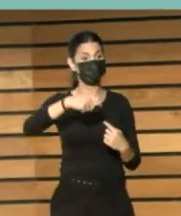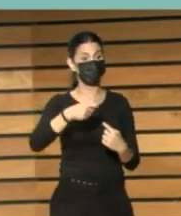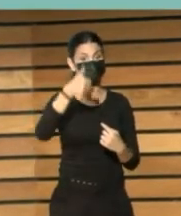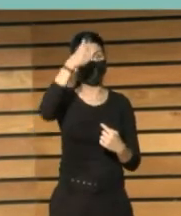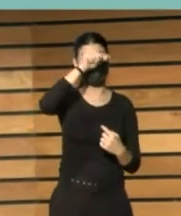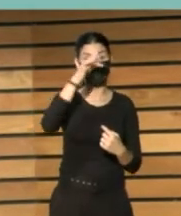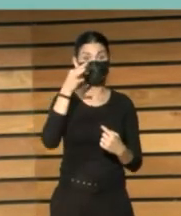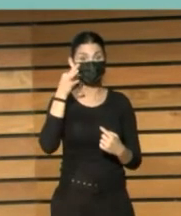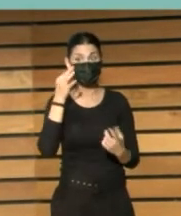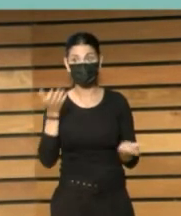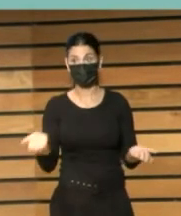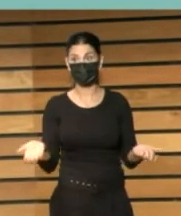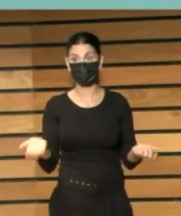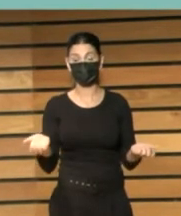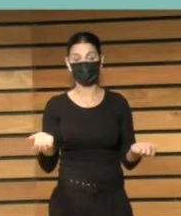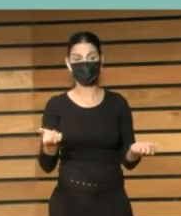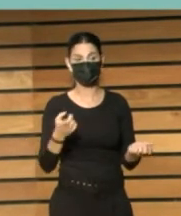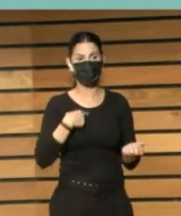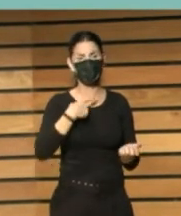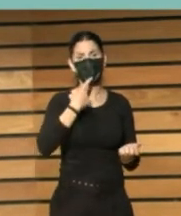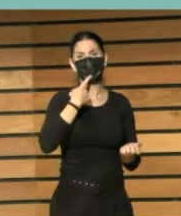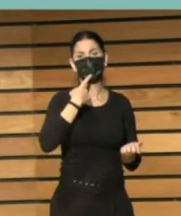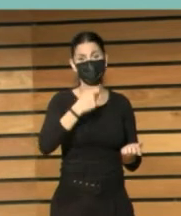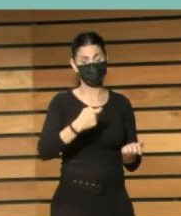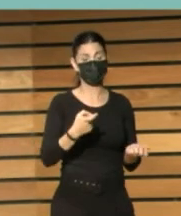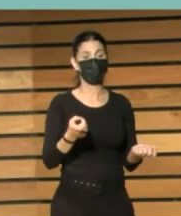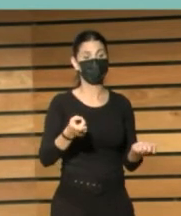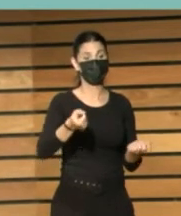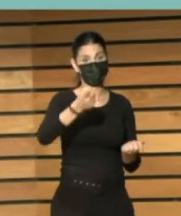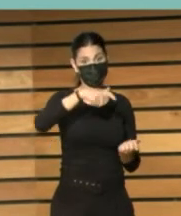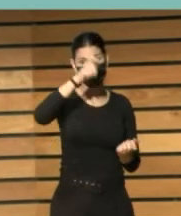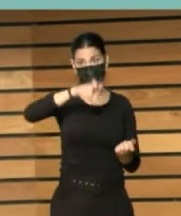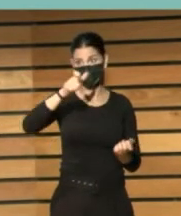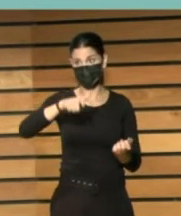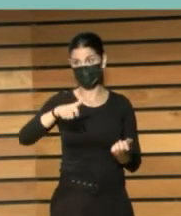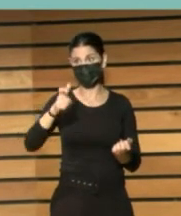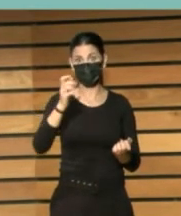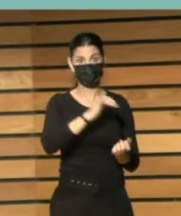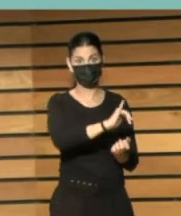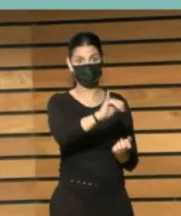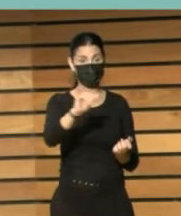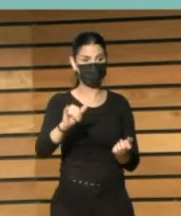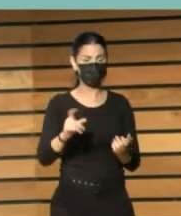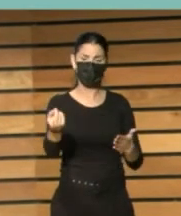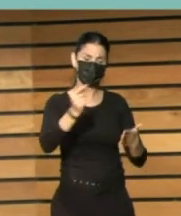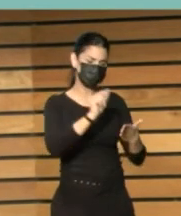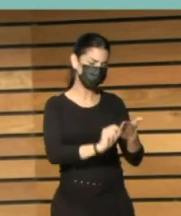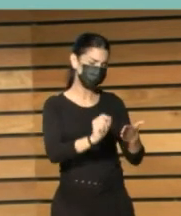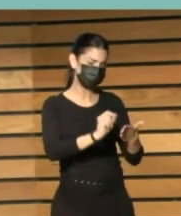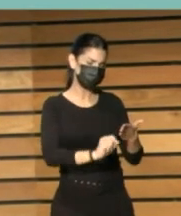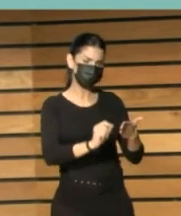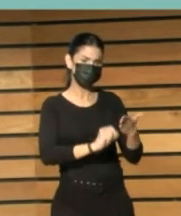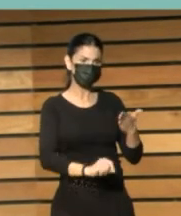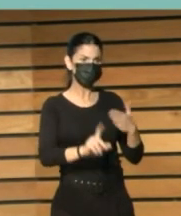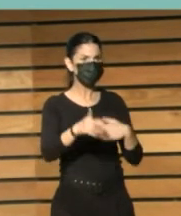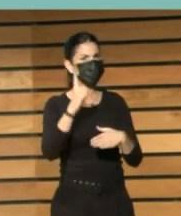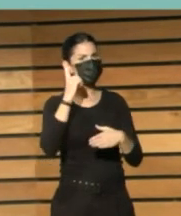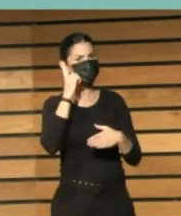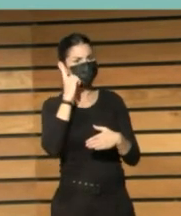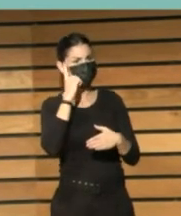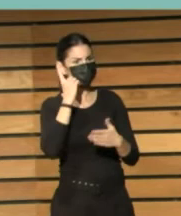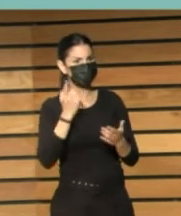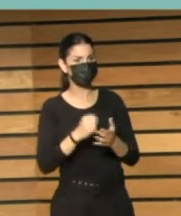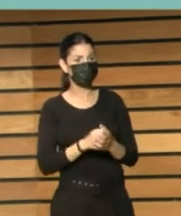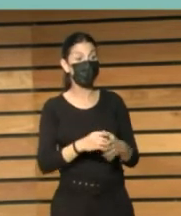Nos costó a quienes aquí estamos escribiendo, tomando notas, pasando tuits con nuestros móviles, nos costó